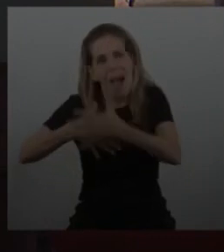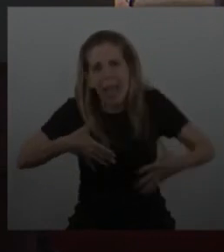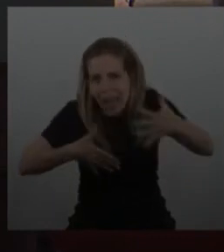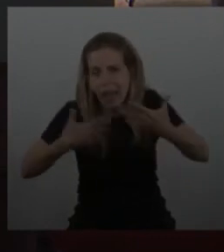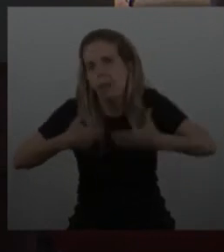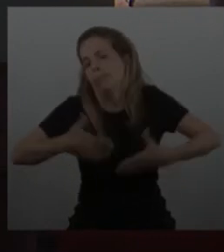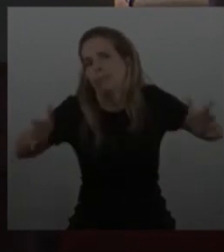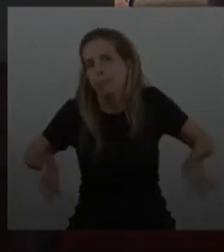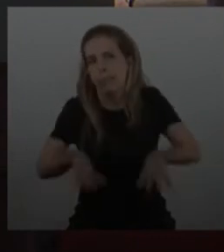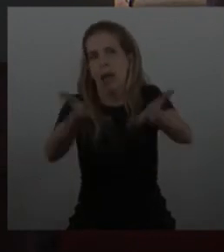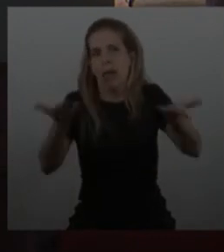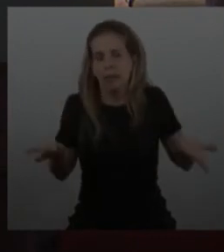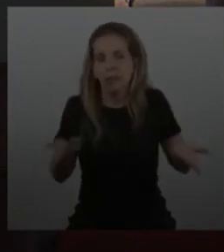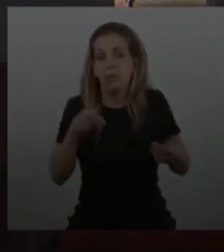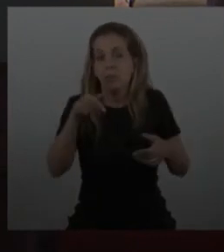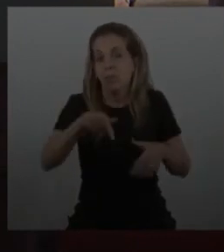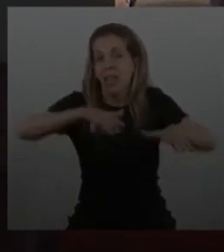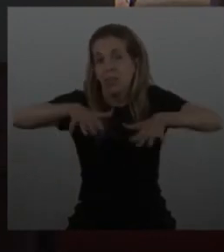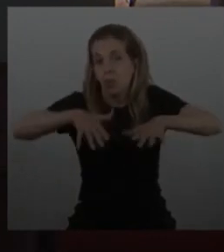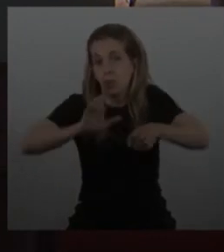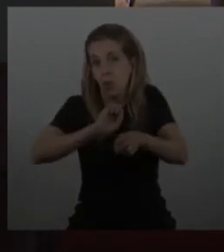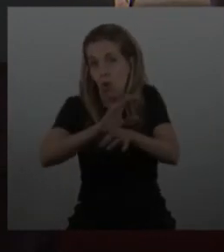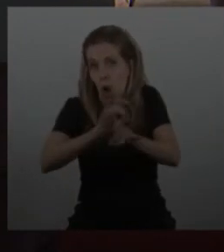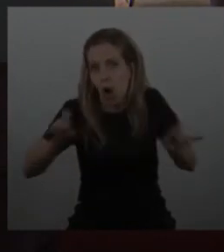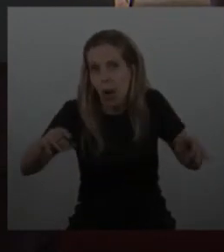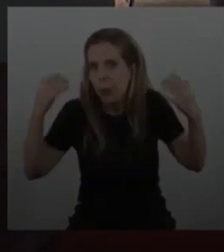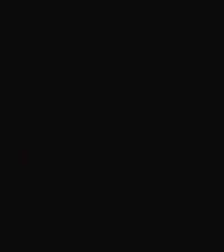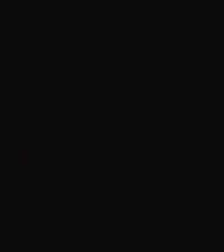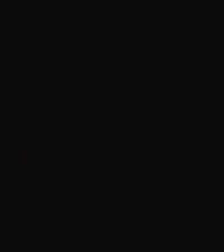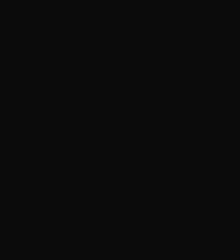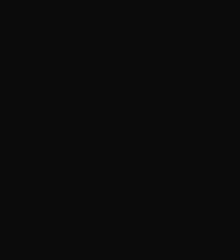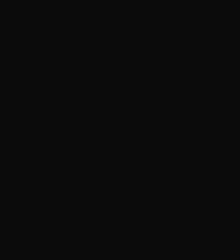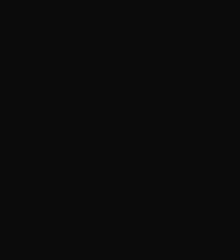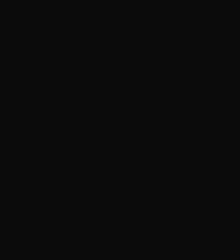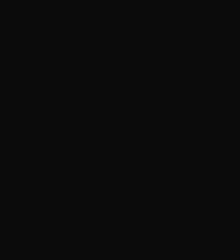de un golpe muy duro como el que ha sido el golpe de la pandemia.